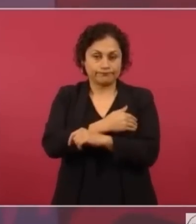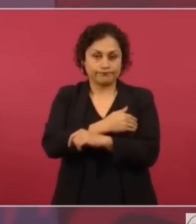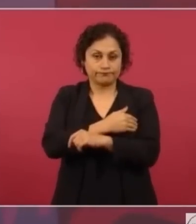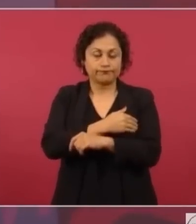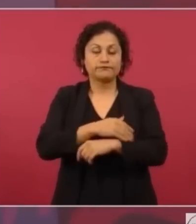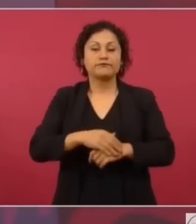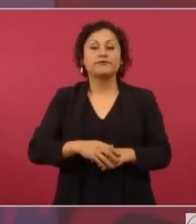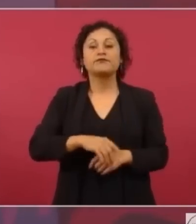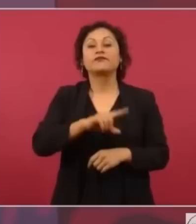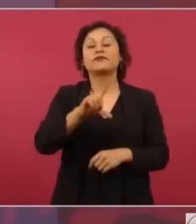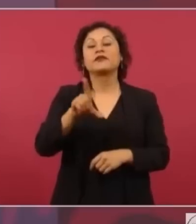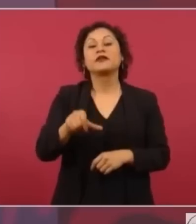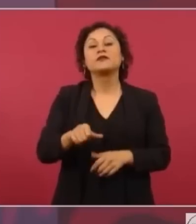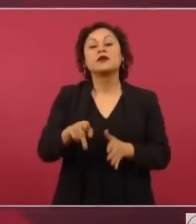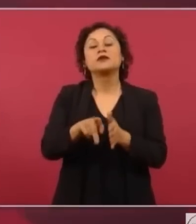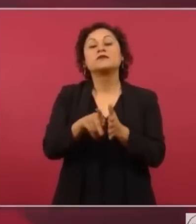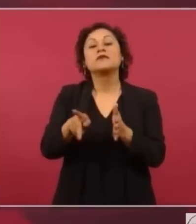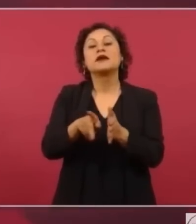de León,